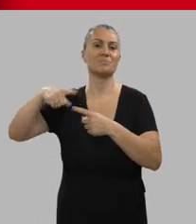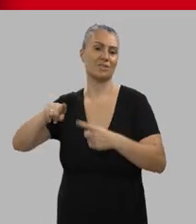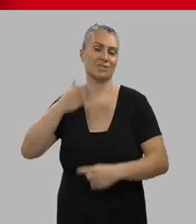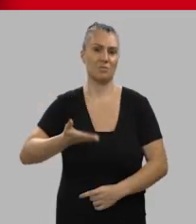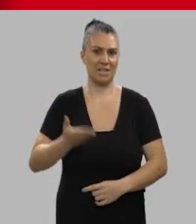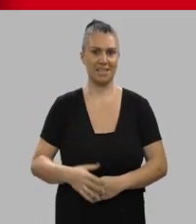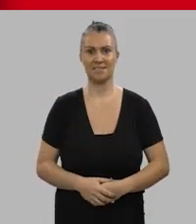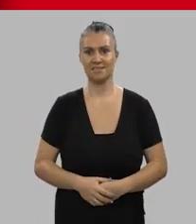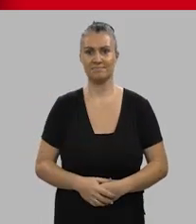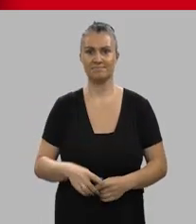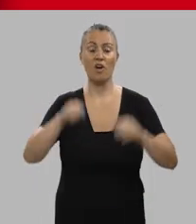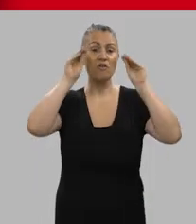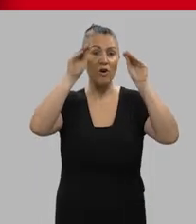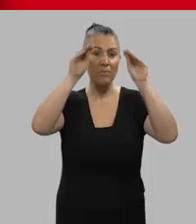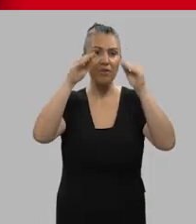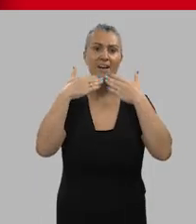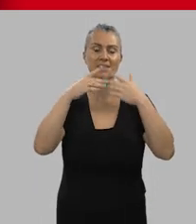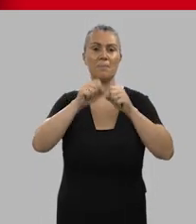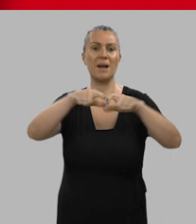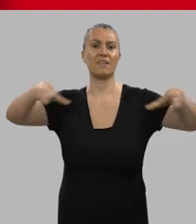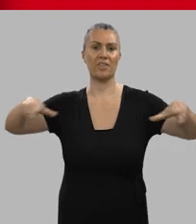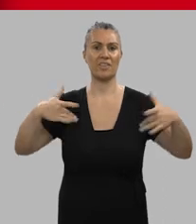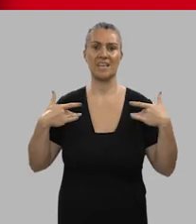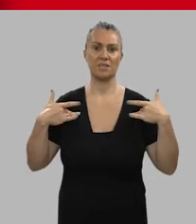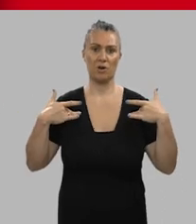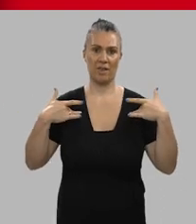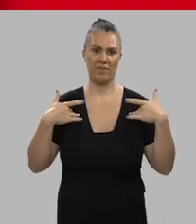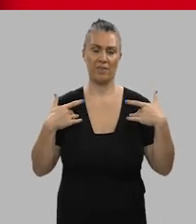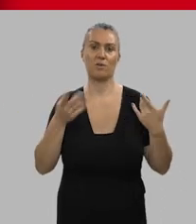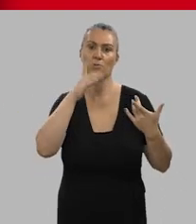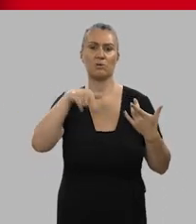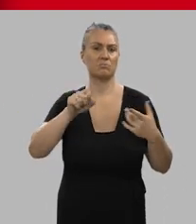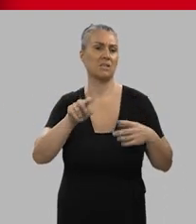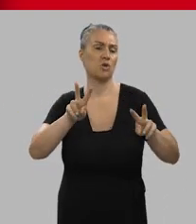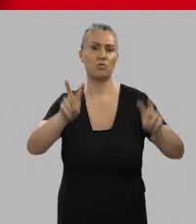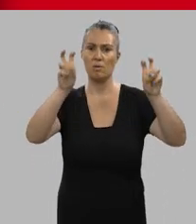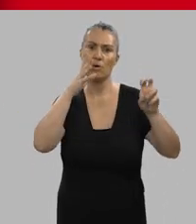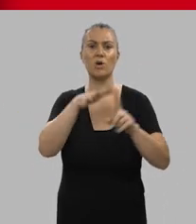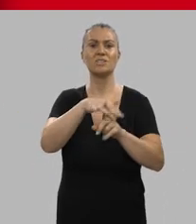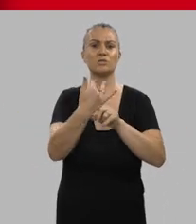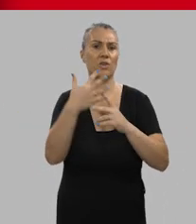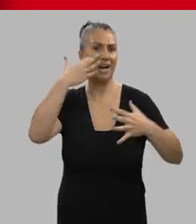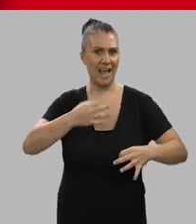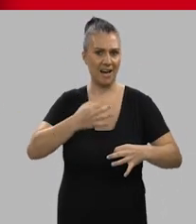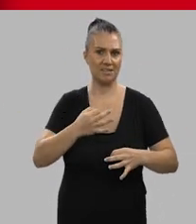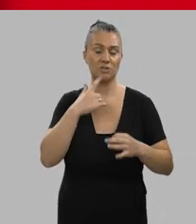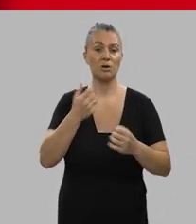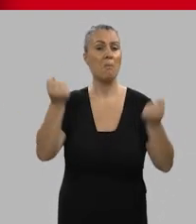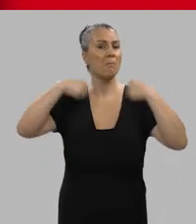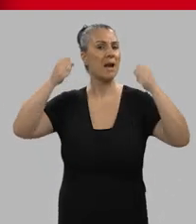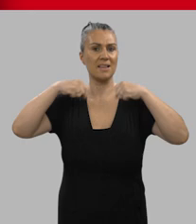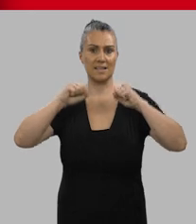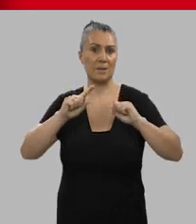fundamentales. Formación a través de la plataforma de simulación más innovadora con casos reales. Sesiones totalmente